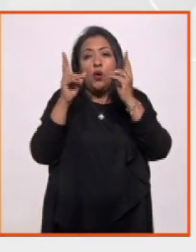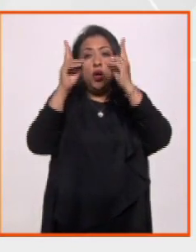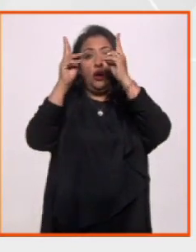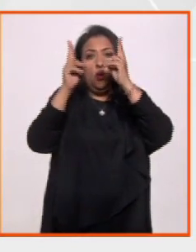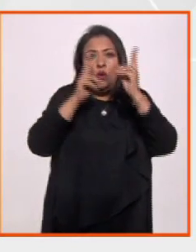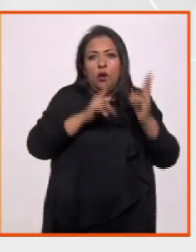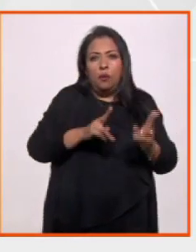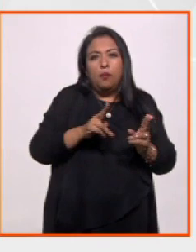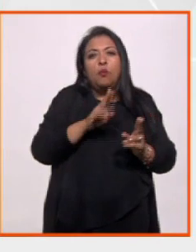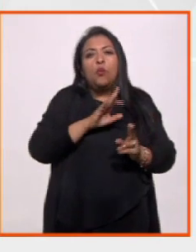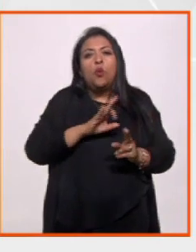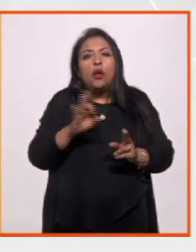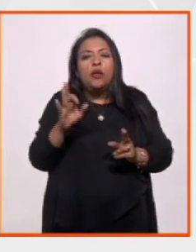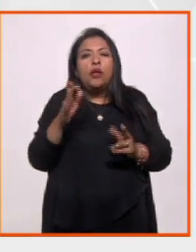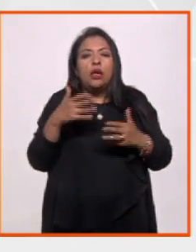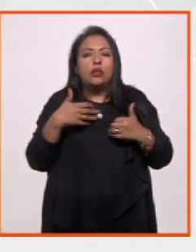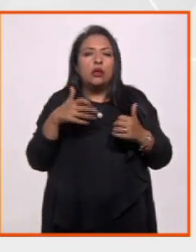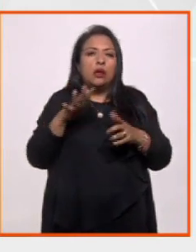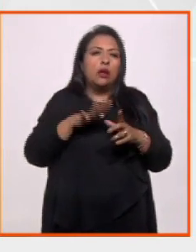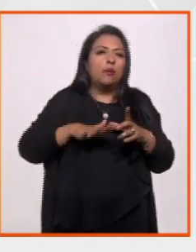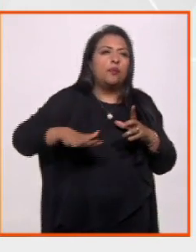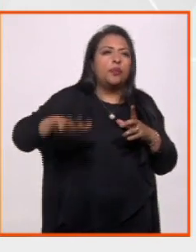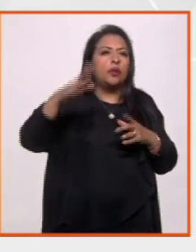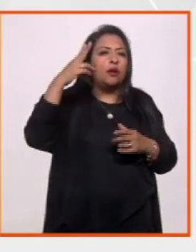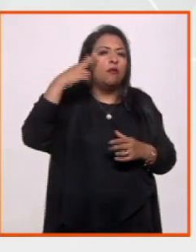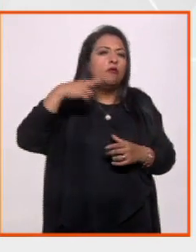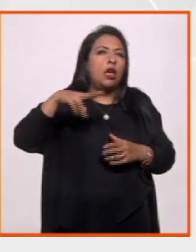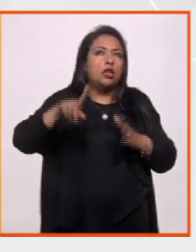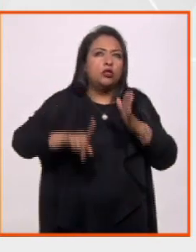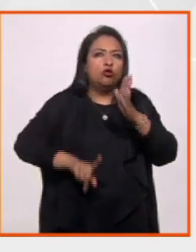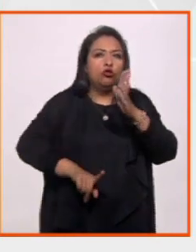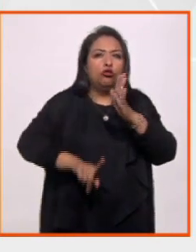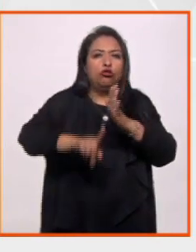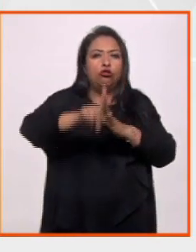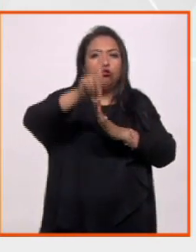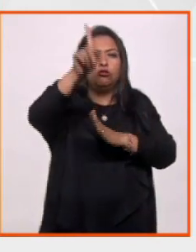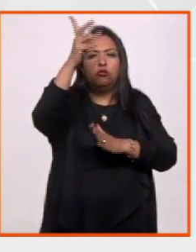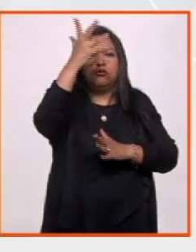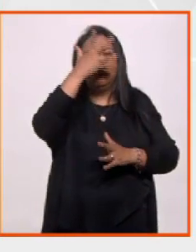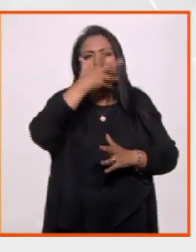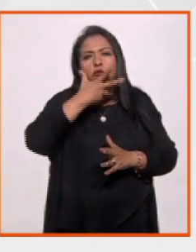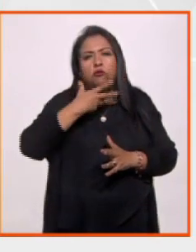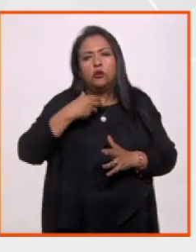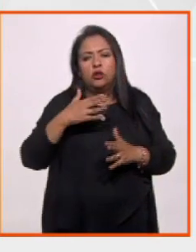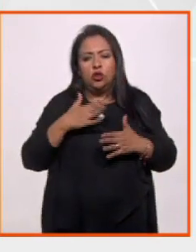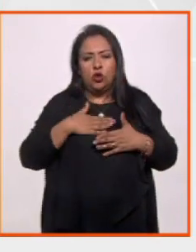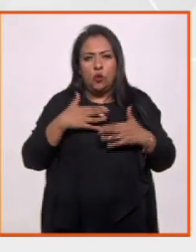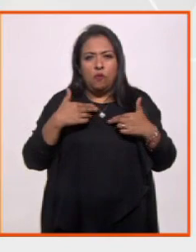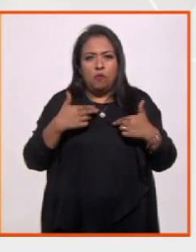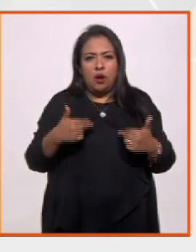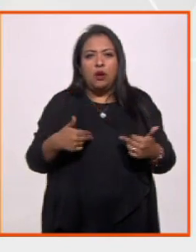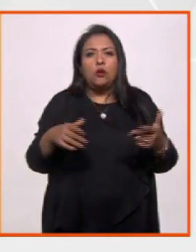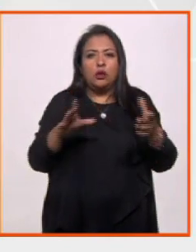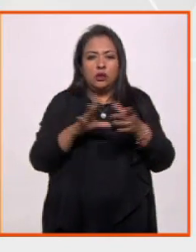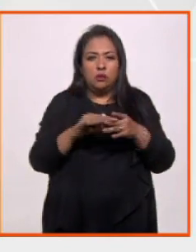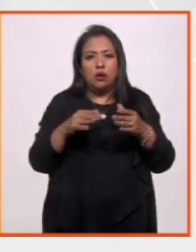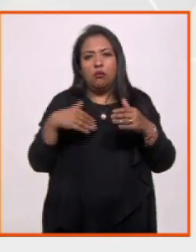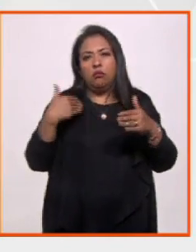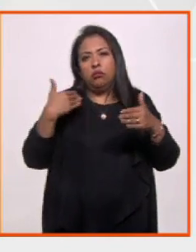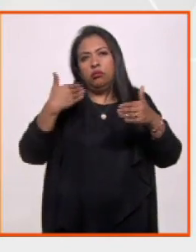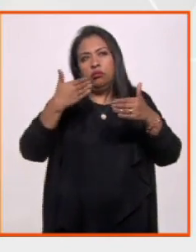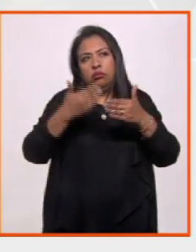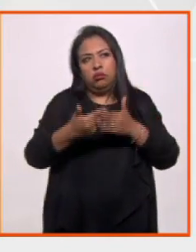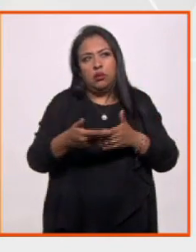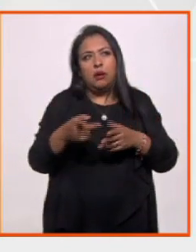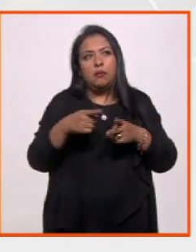y que podrían ubicarnos dentro de los viajes espaciales, esta fascinación del ser humano que se explica a lo largo de,